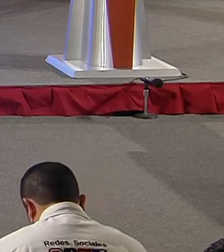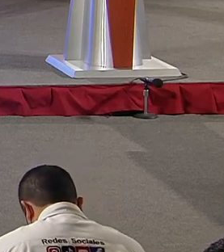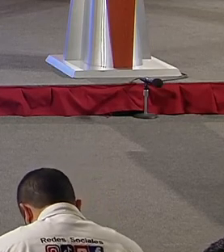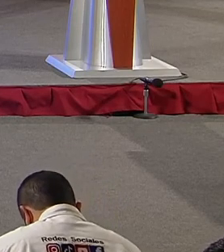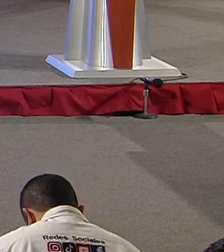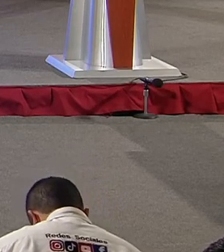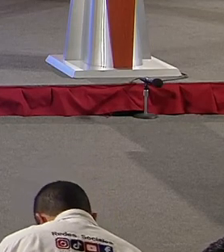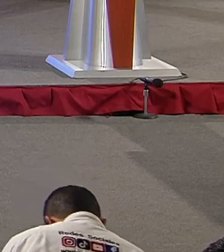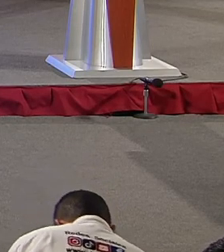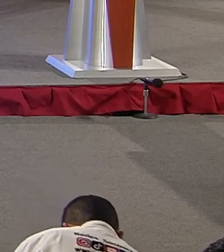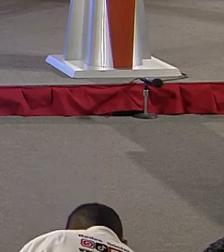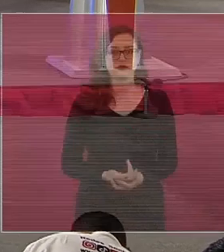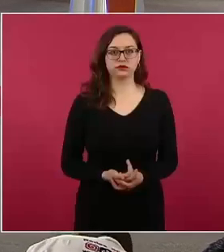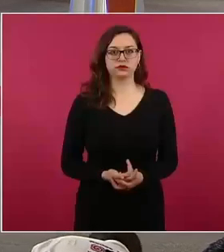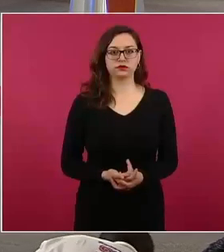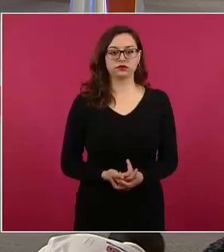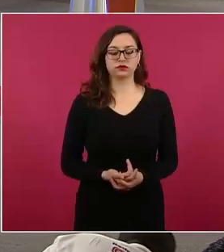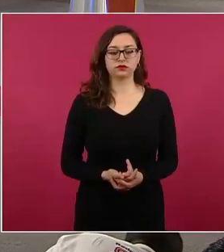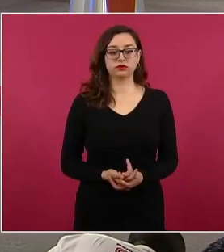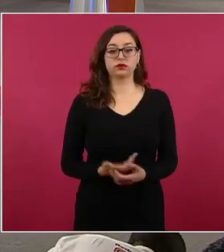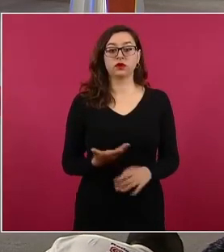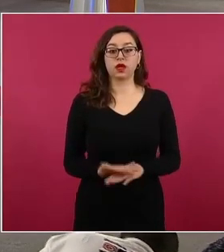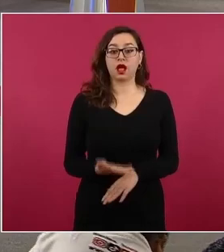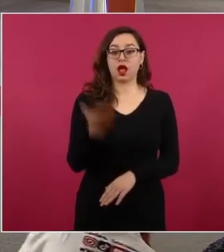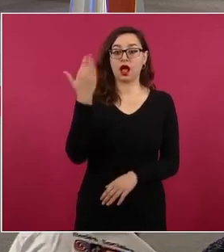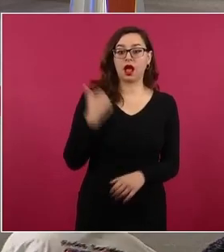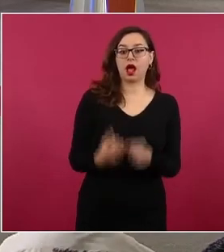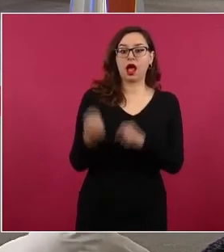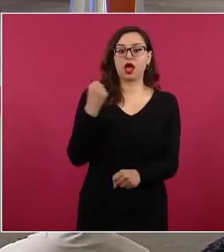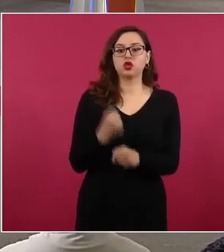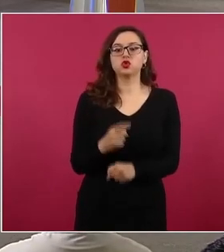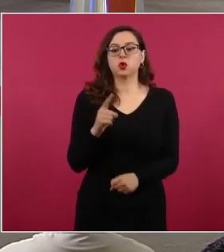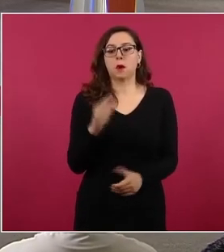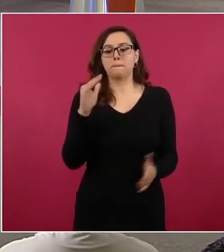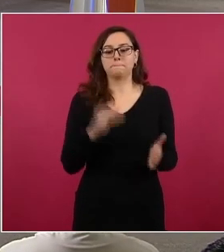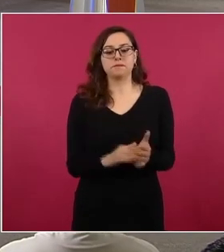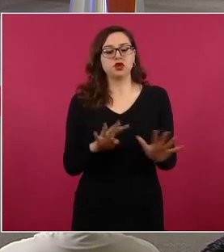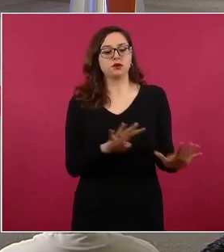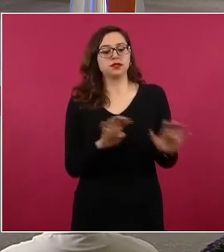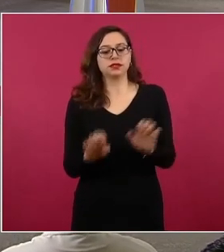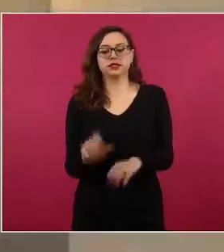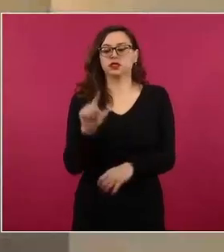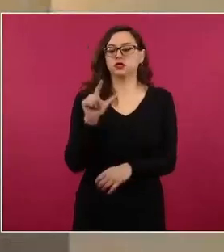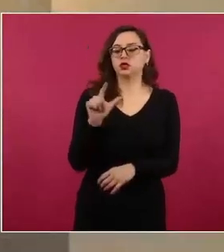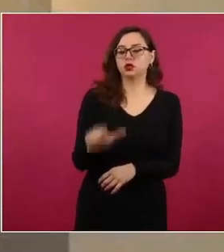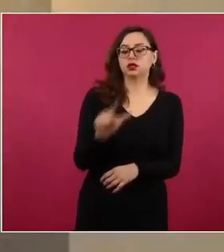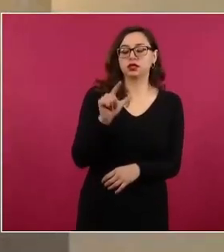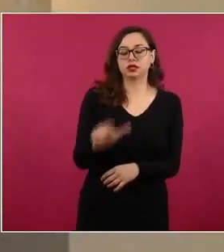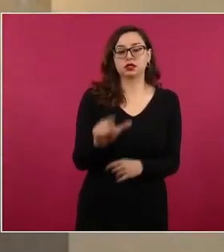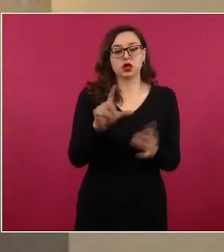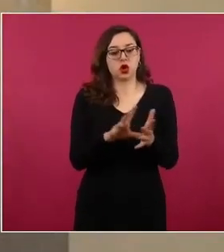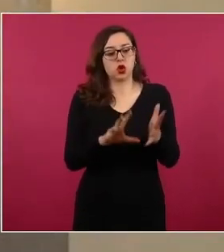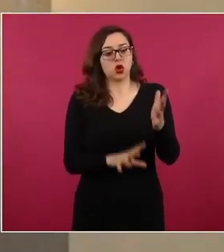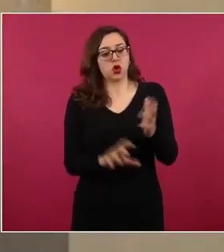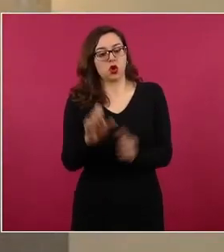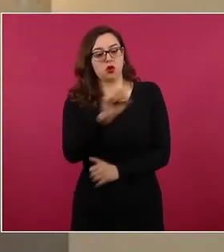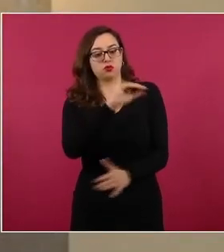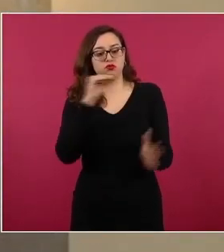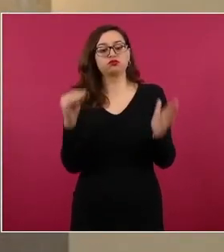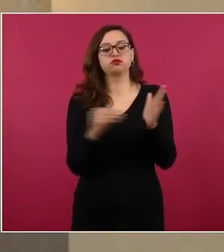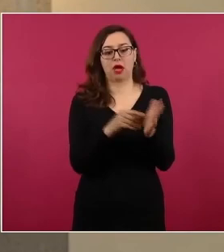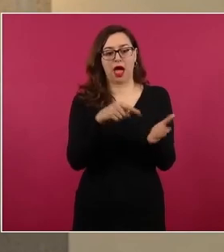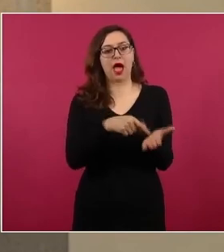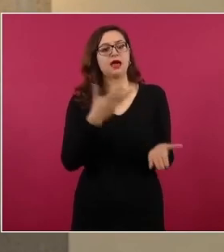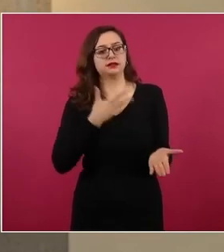1917, cuando se promulga la Carta Magna que actualmente rige el país y ahí se contemplaba la